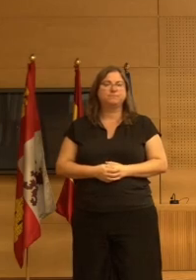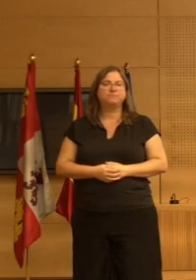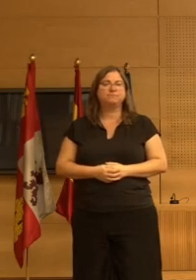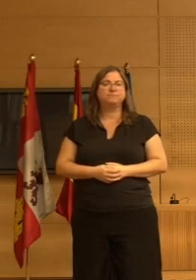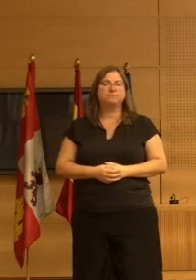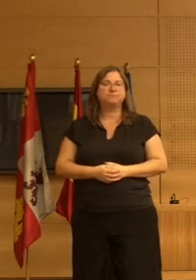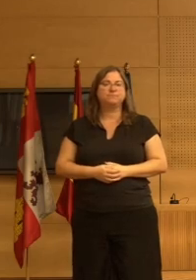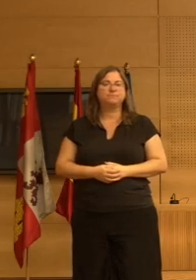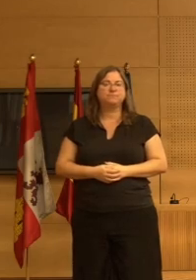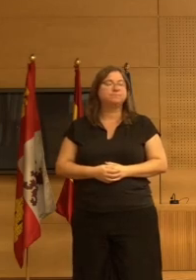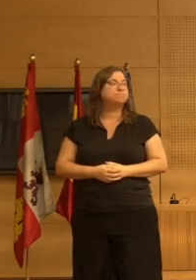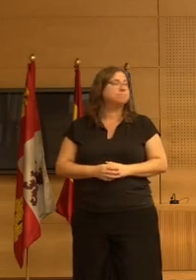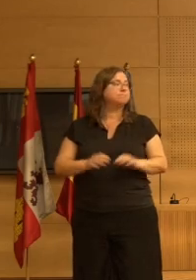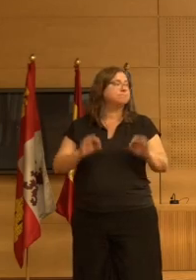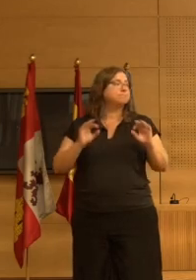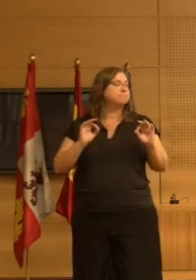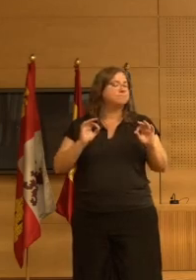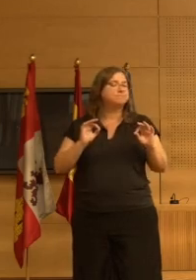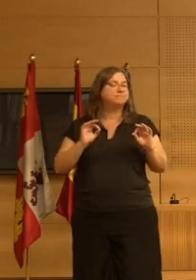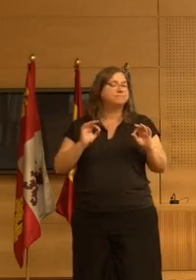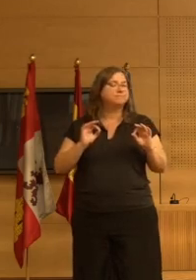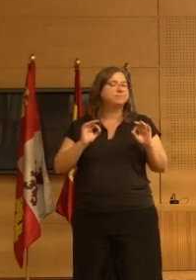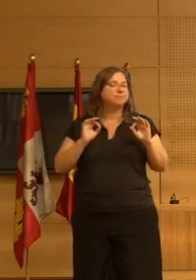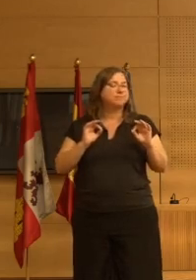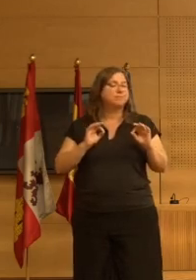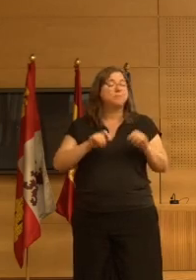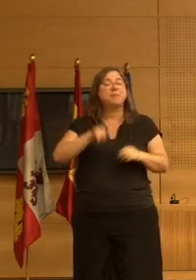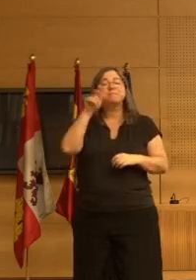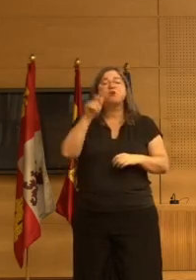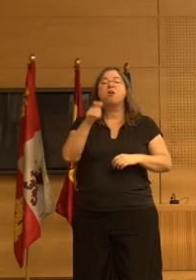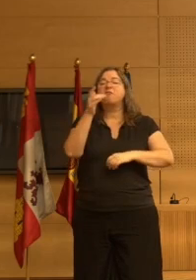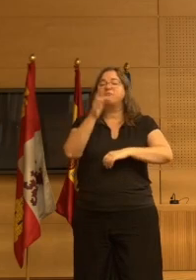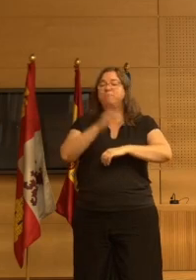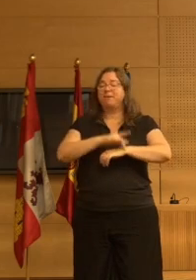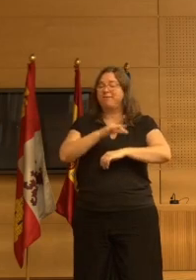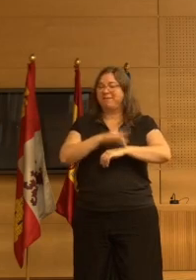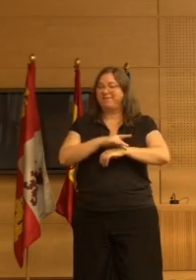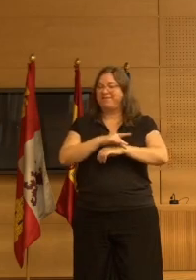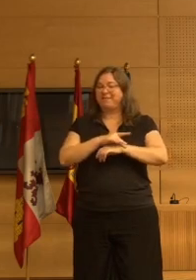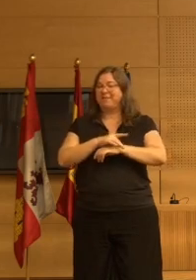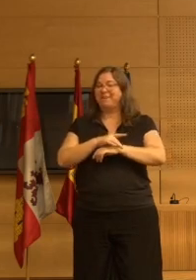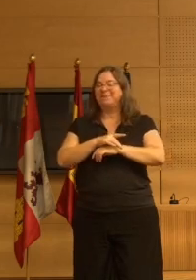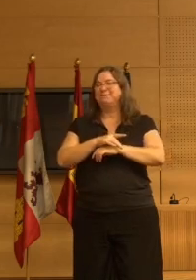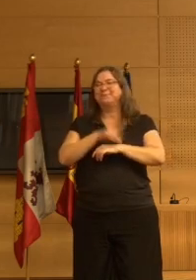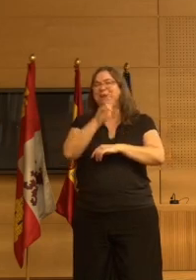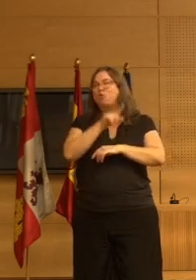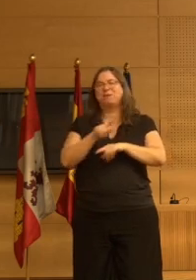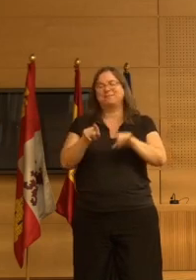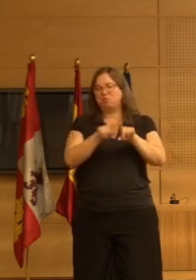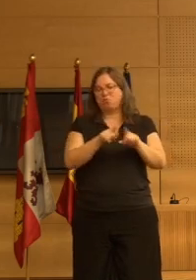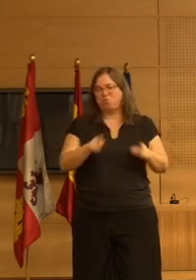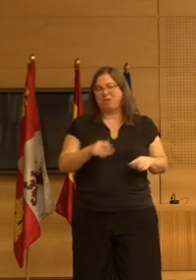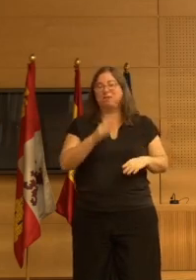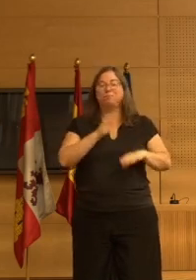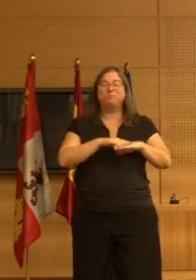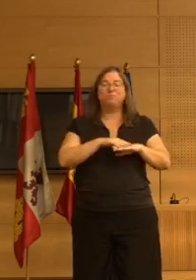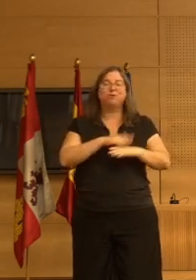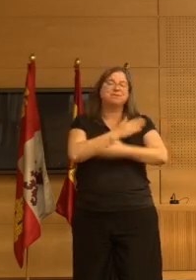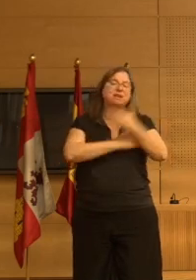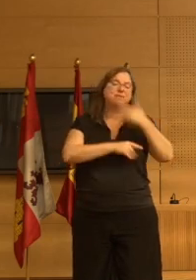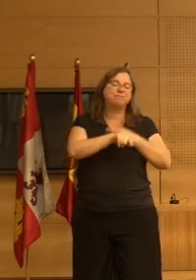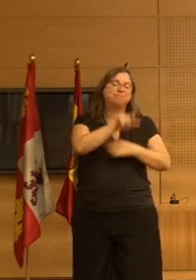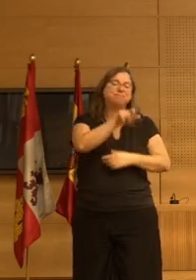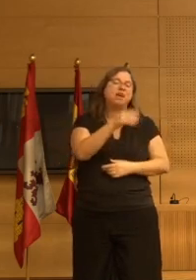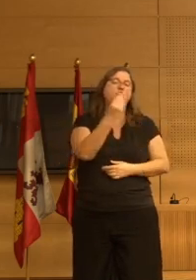un poco en este mismo hilo es verdad que el paciente no es no es igual sobre todo al ser un paciente joven es paciente